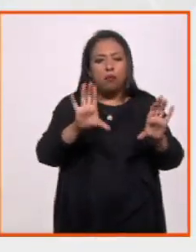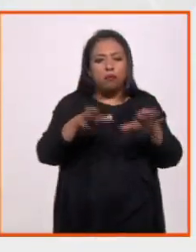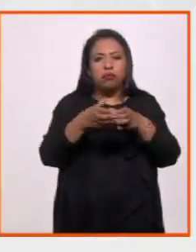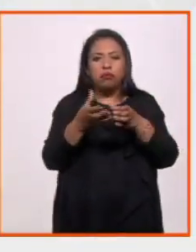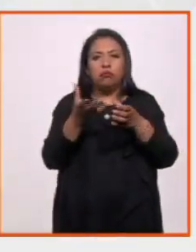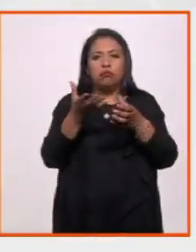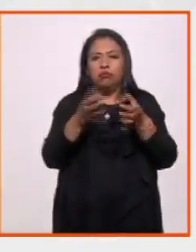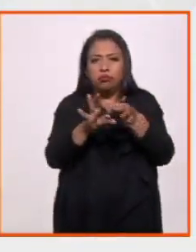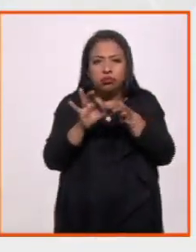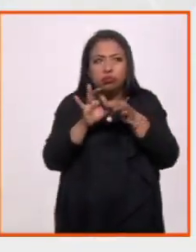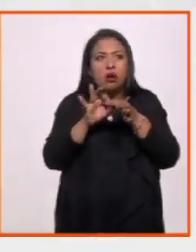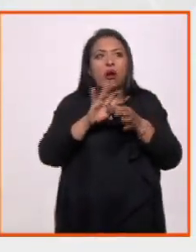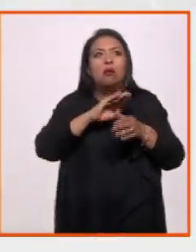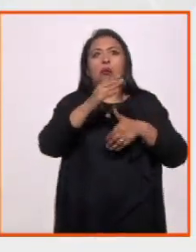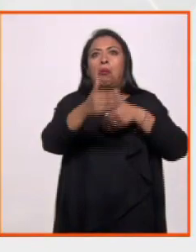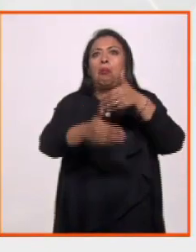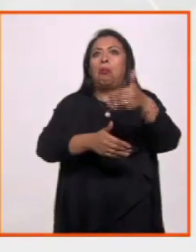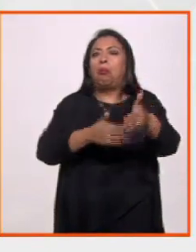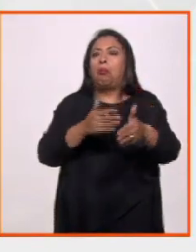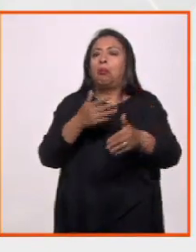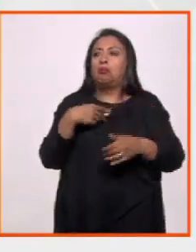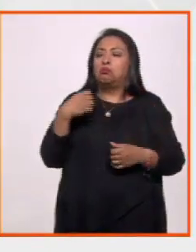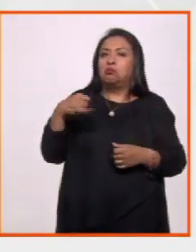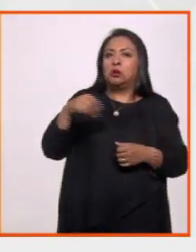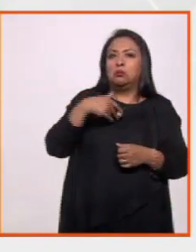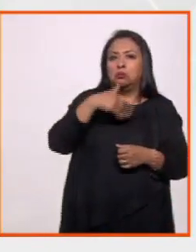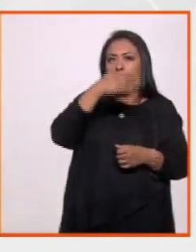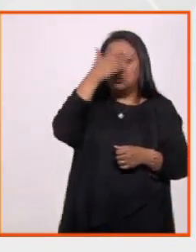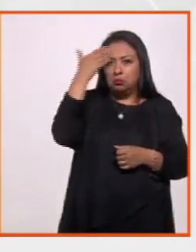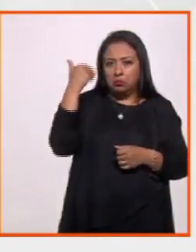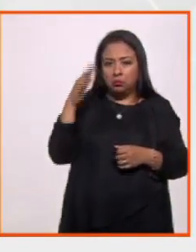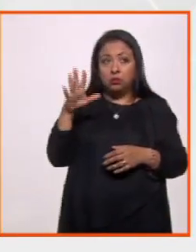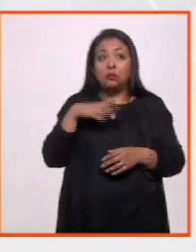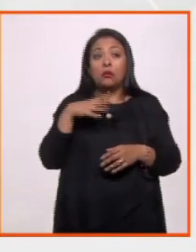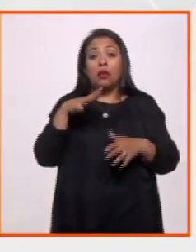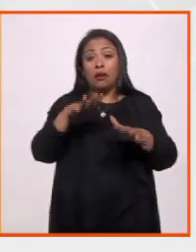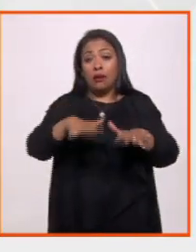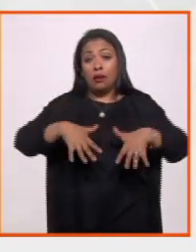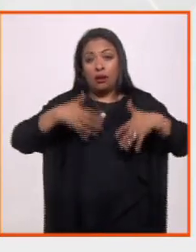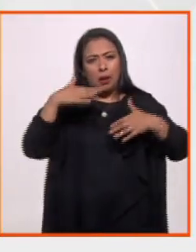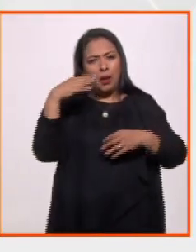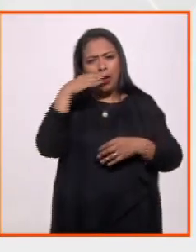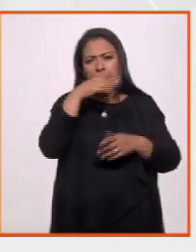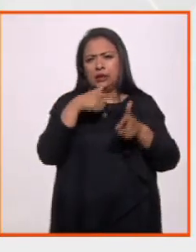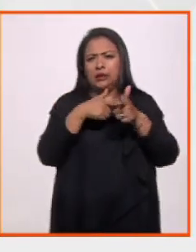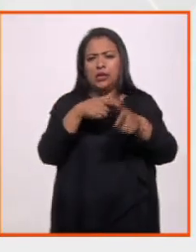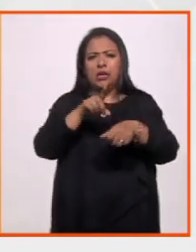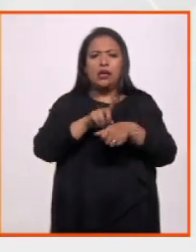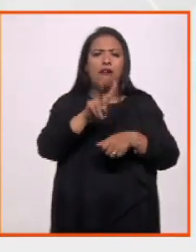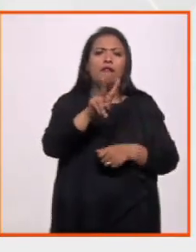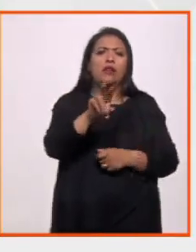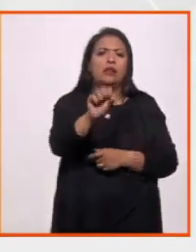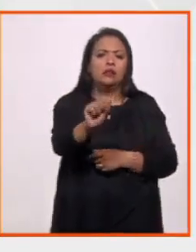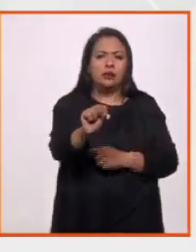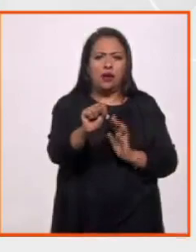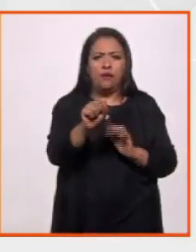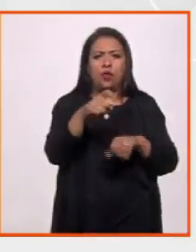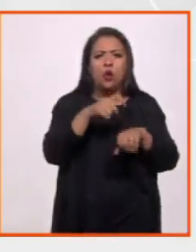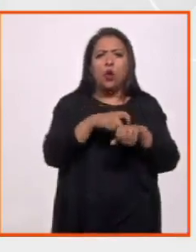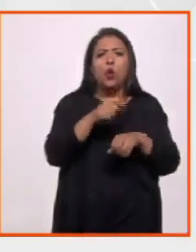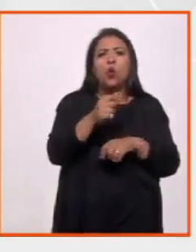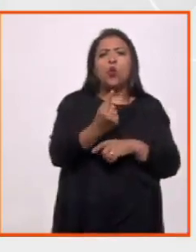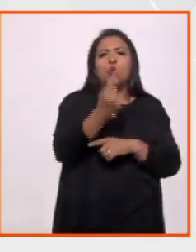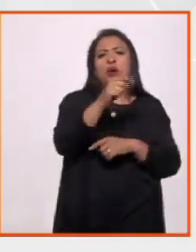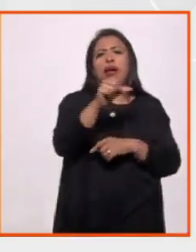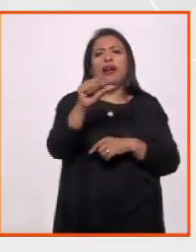a caminos que tal vez eran inimaginados. El evento gratuito continúa este viernes y sábado de 13 a